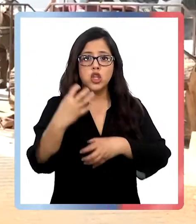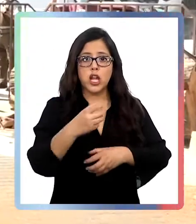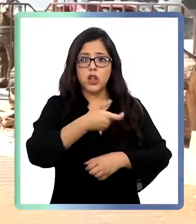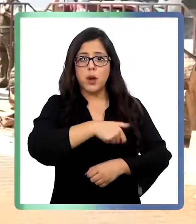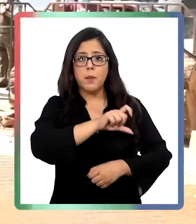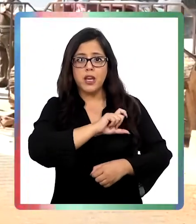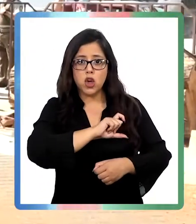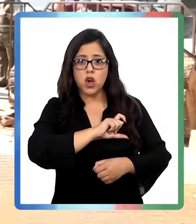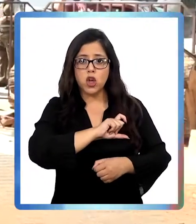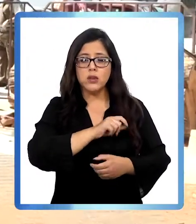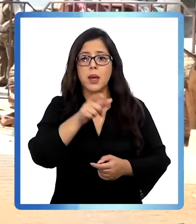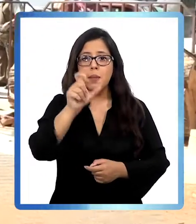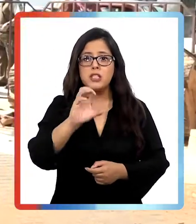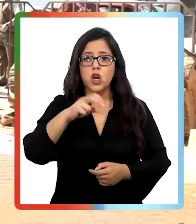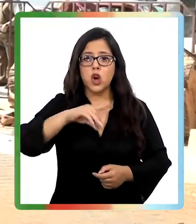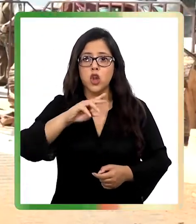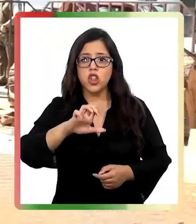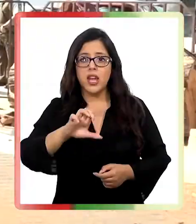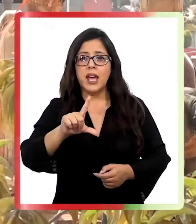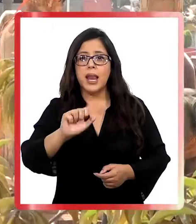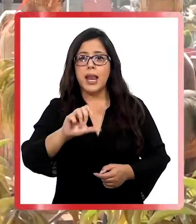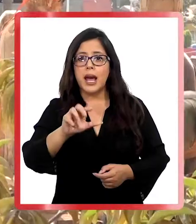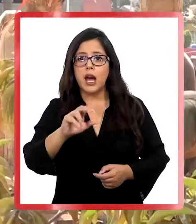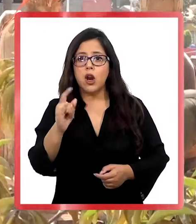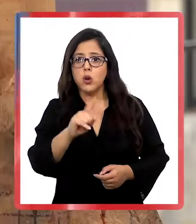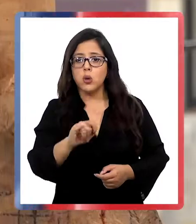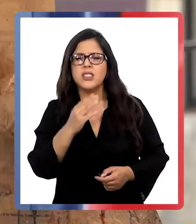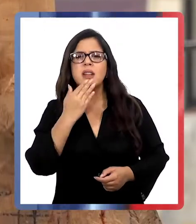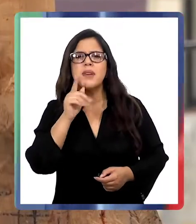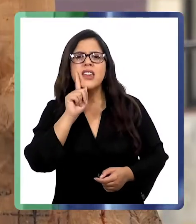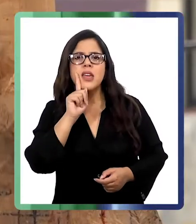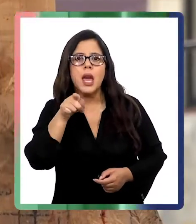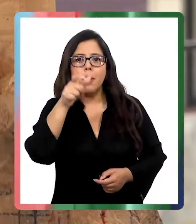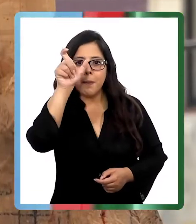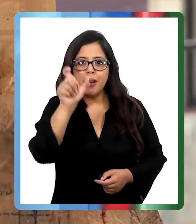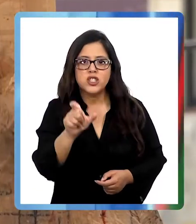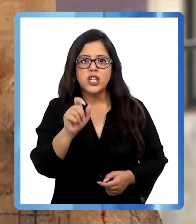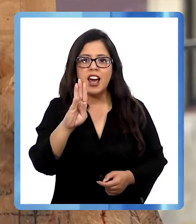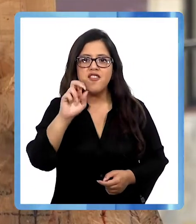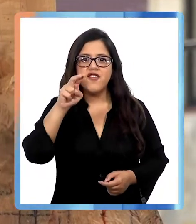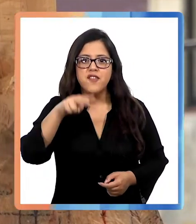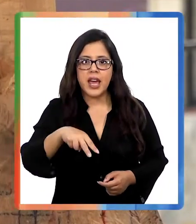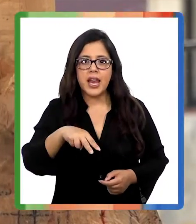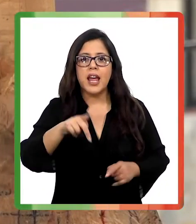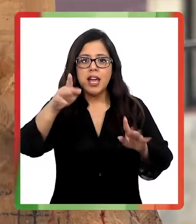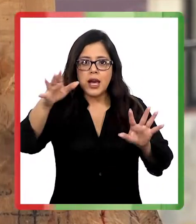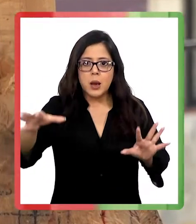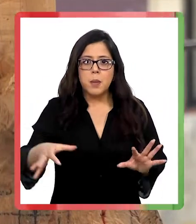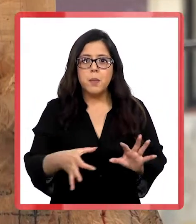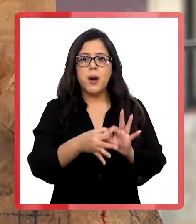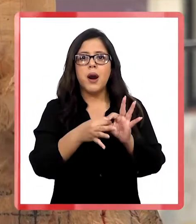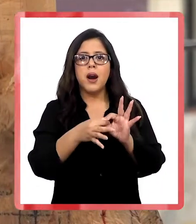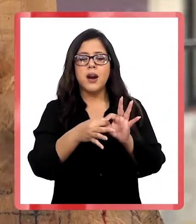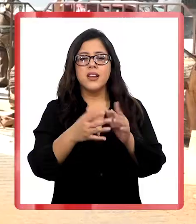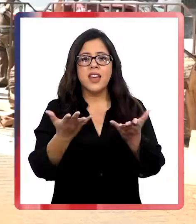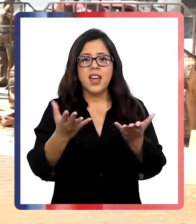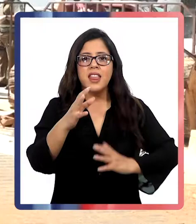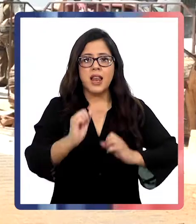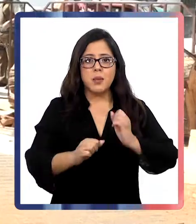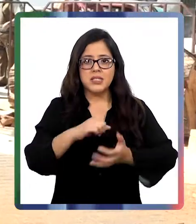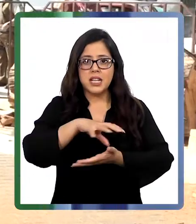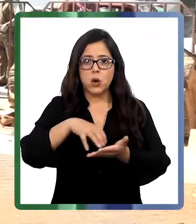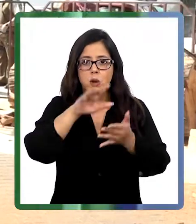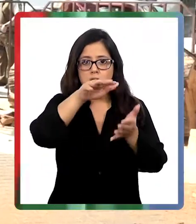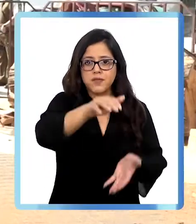y él. Nada más y nada menos que Ben Brereton, por su historia familiar que está ligada al apogeo industrial de la comuna, será